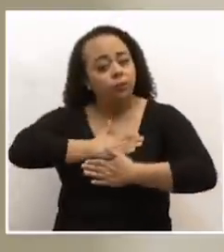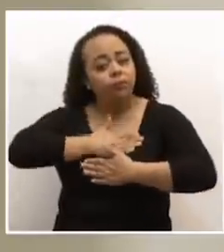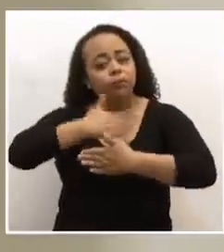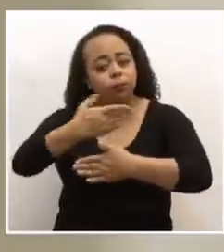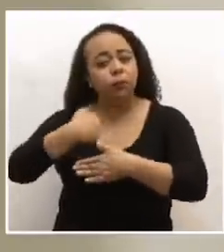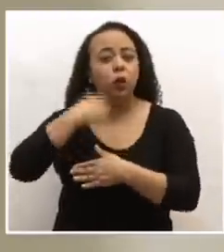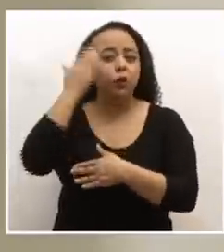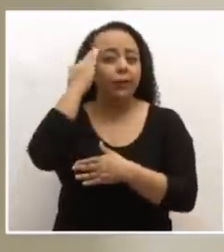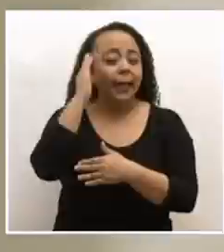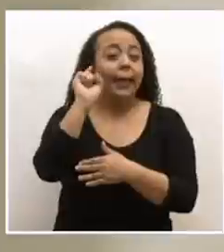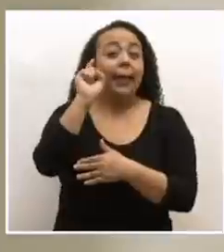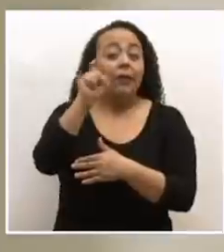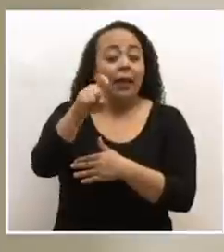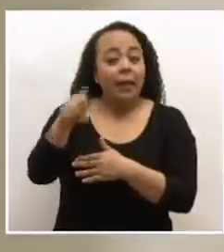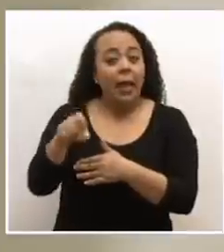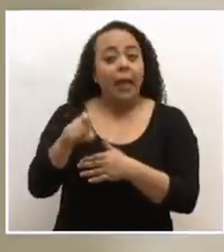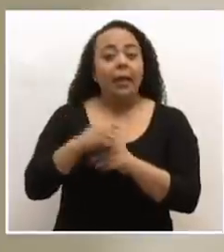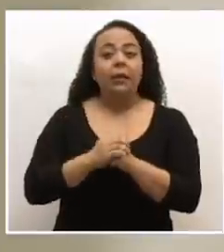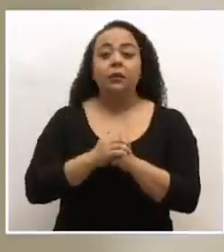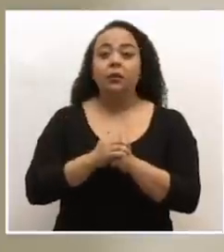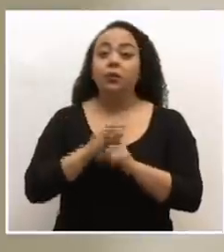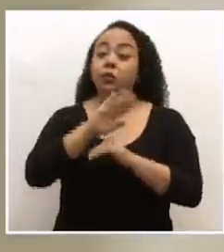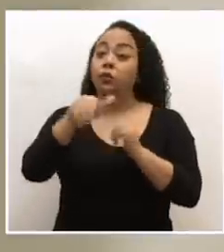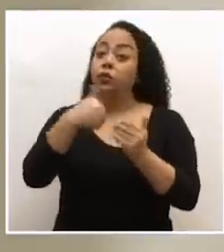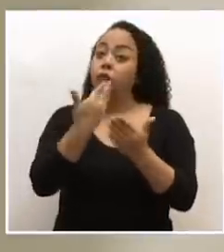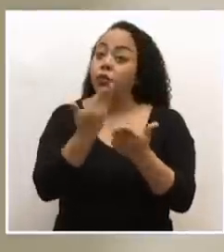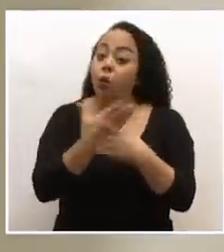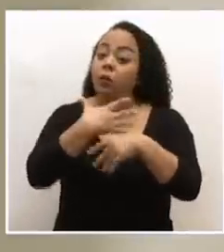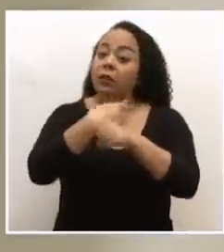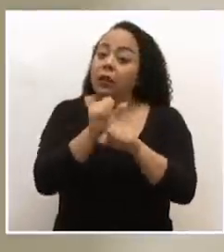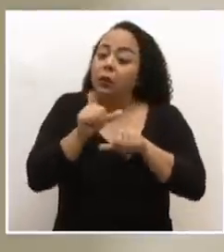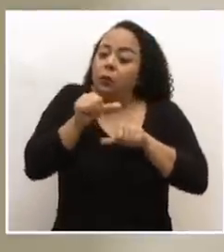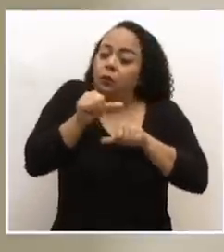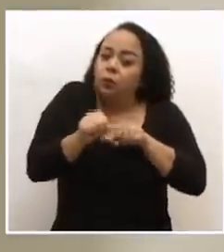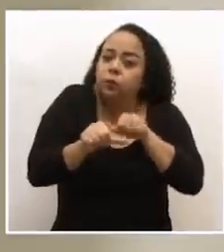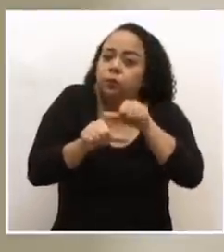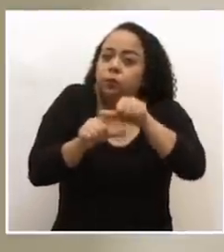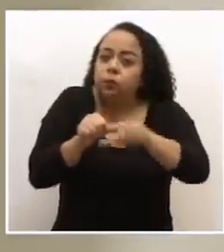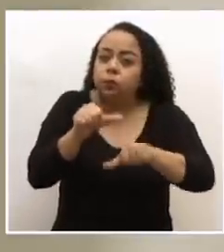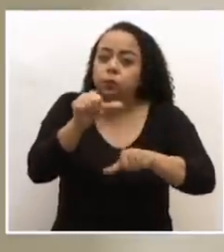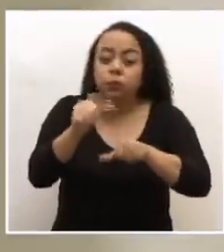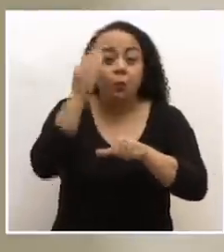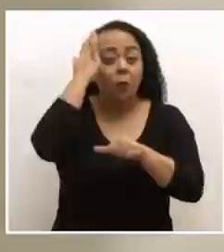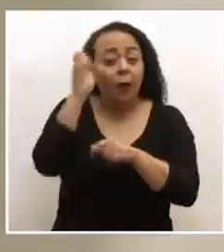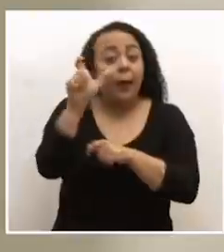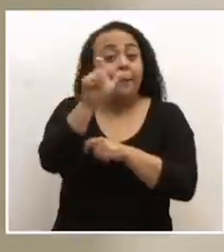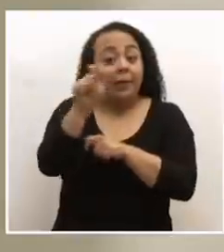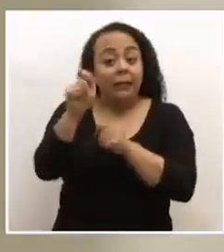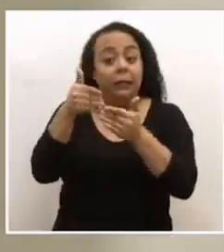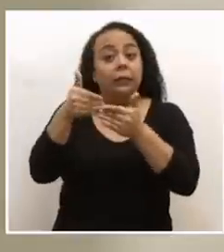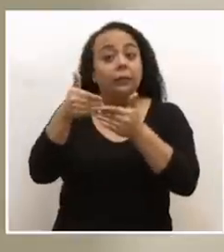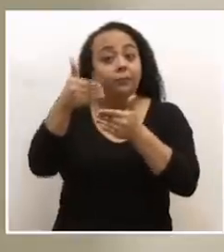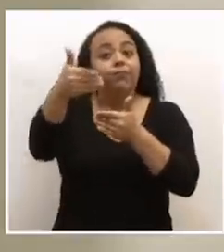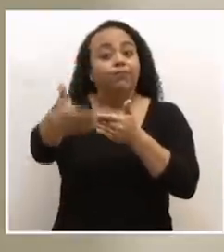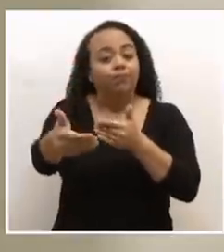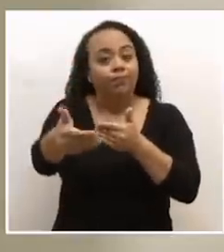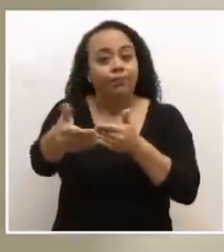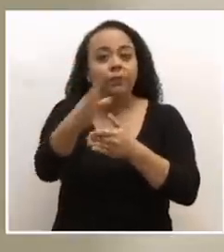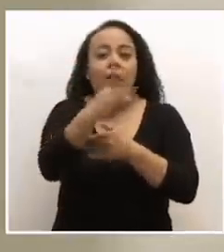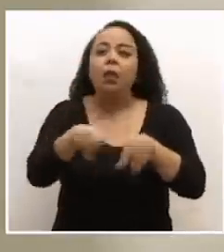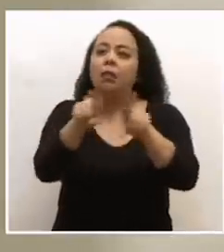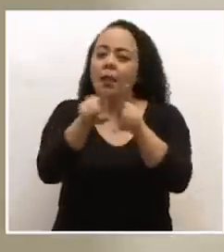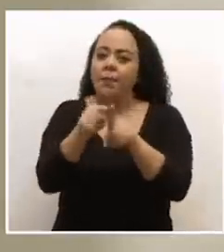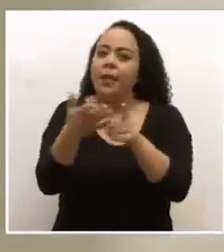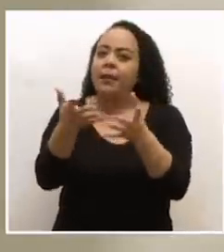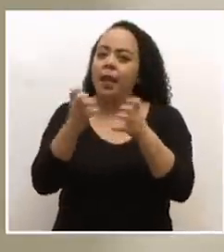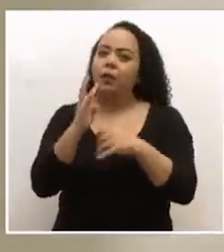sé que requiere que todos estemos haciendo ese esfuerzo porque son meses que siguen. Y también quiero